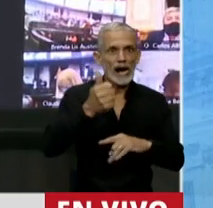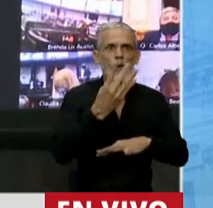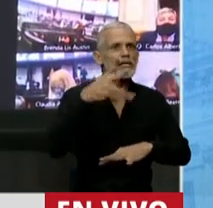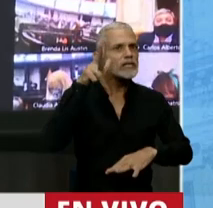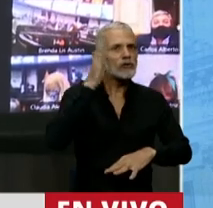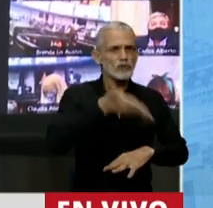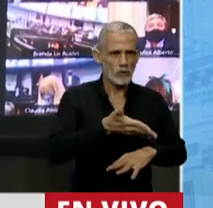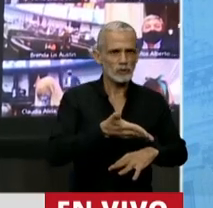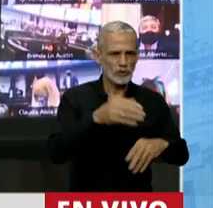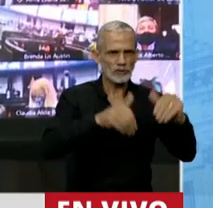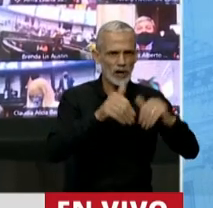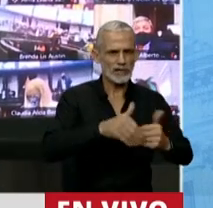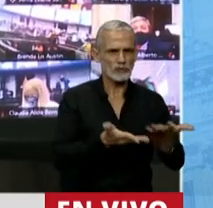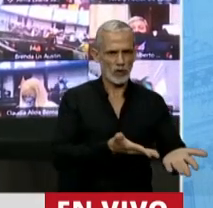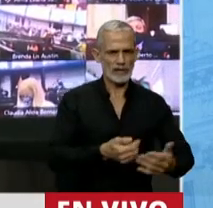48%.